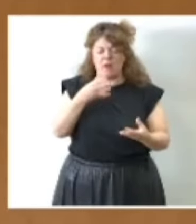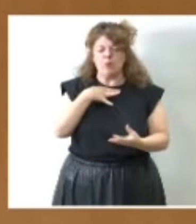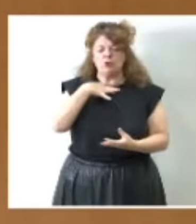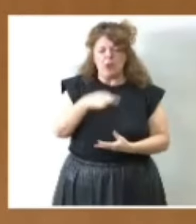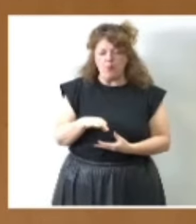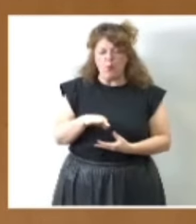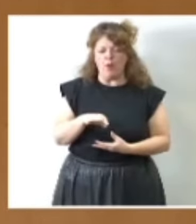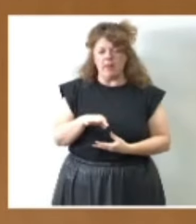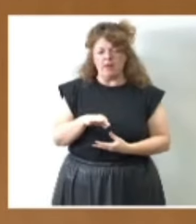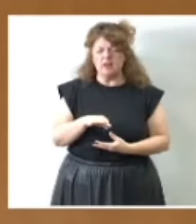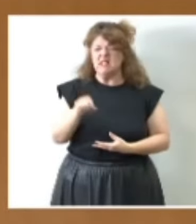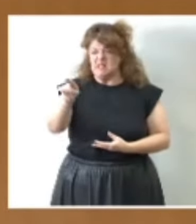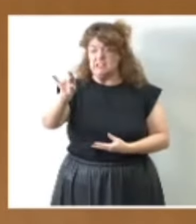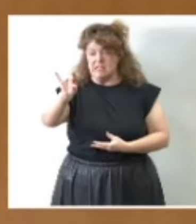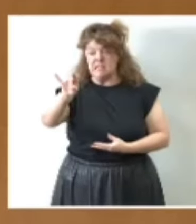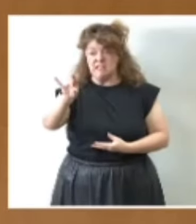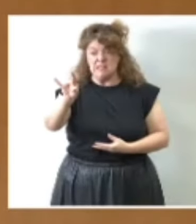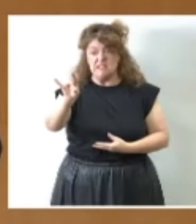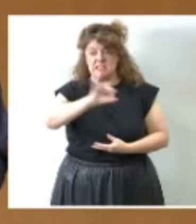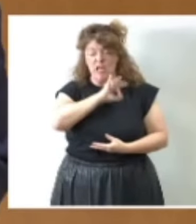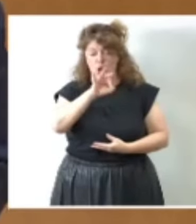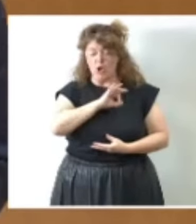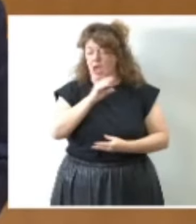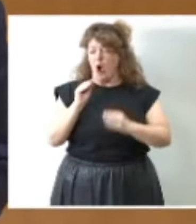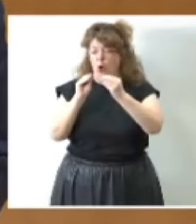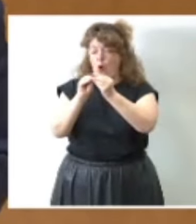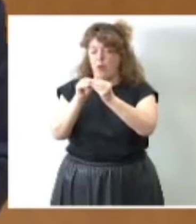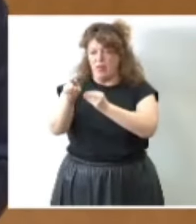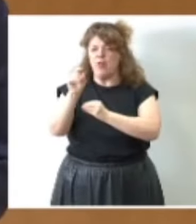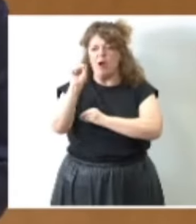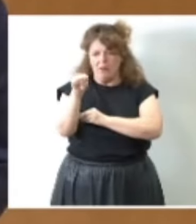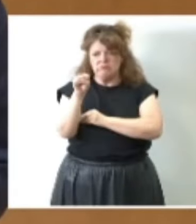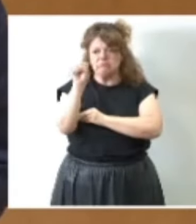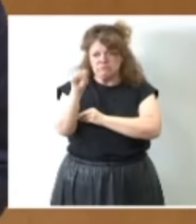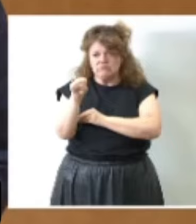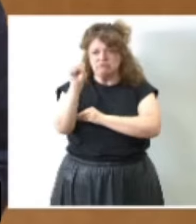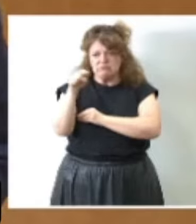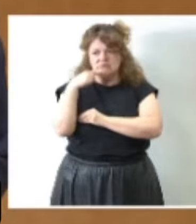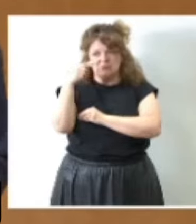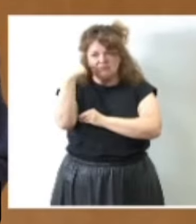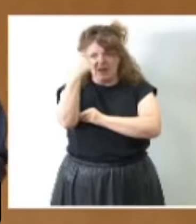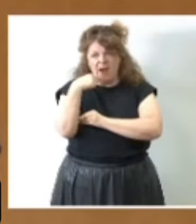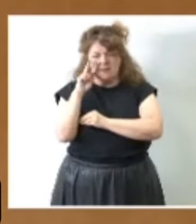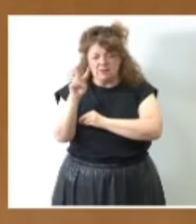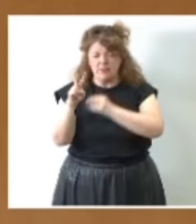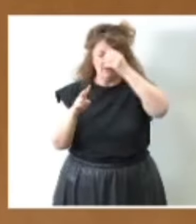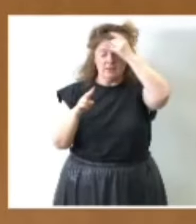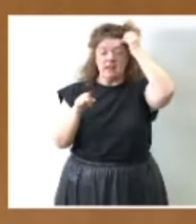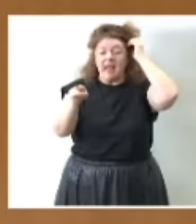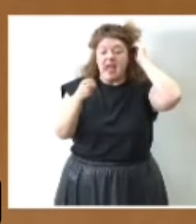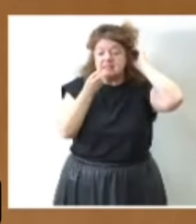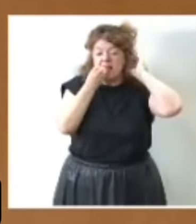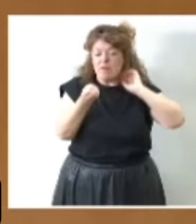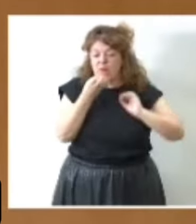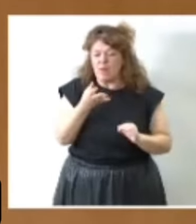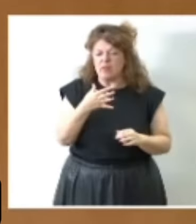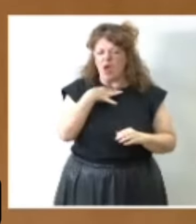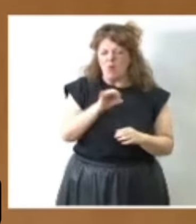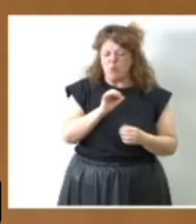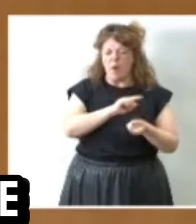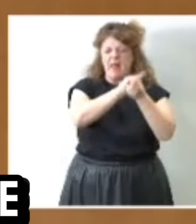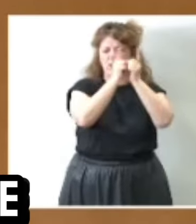puede... Sí, señoría, sí, estoy coincidiendo con quien afirma con la cabeza. Como esa información, además, puede